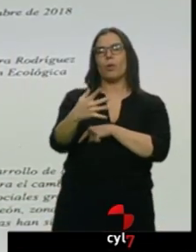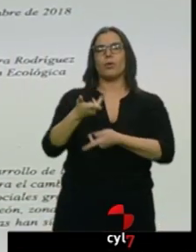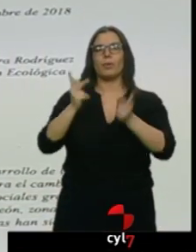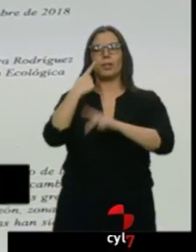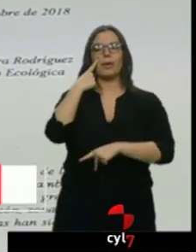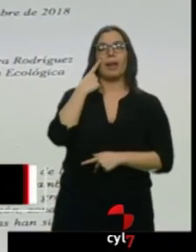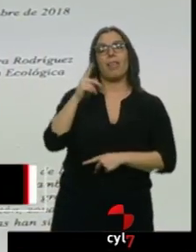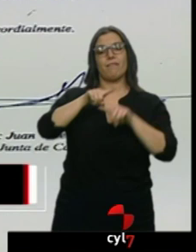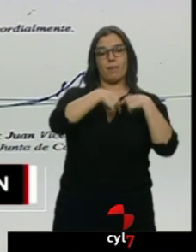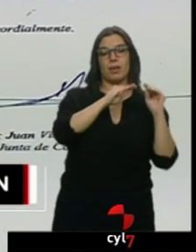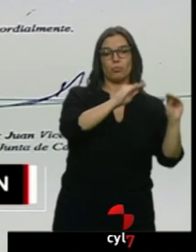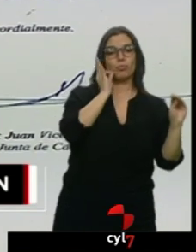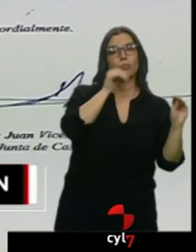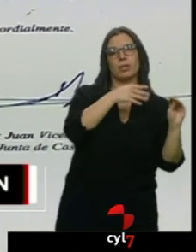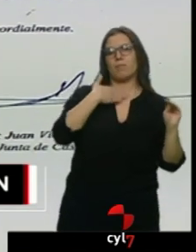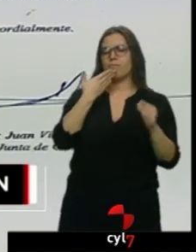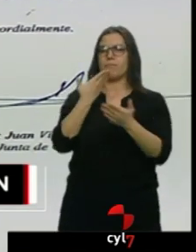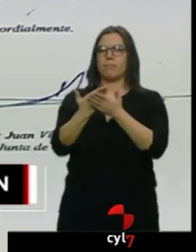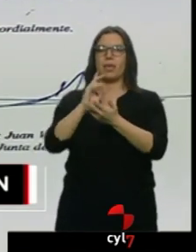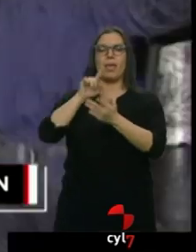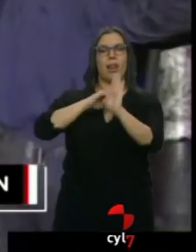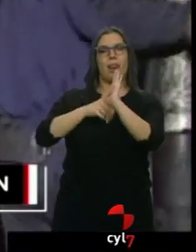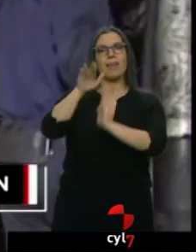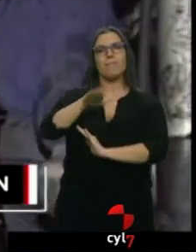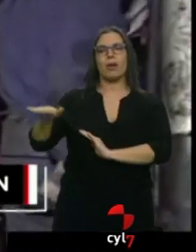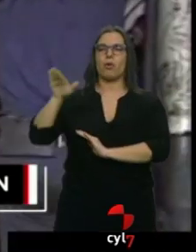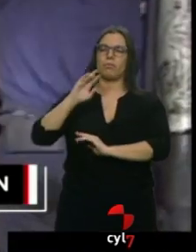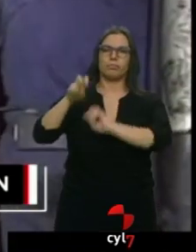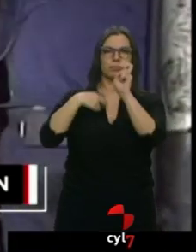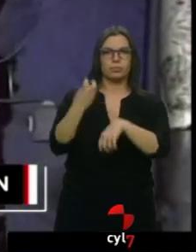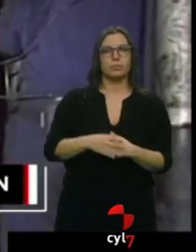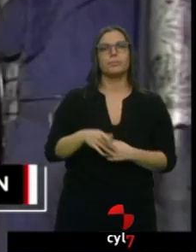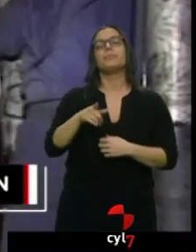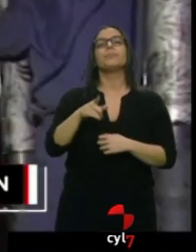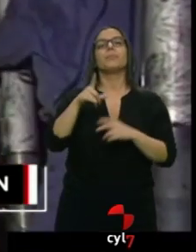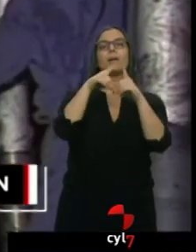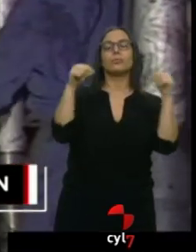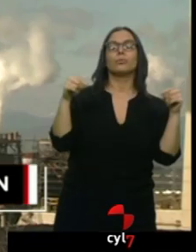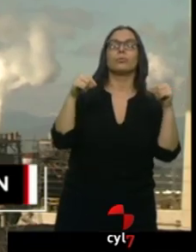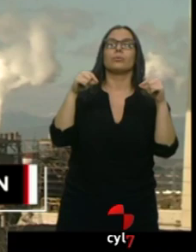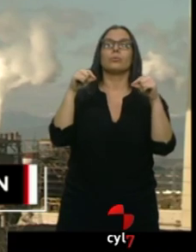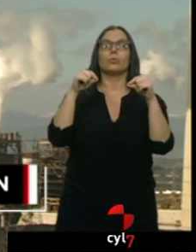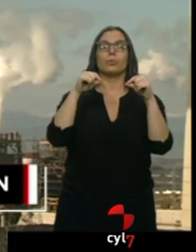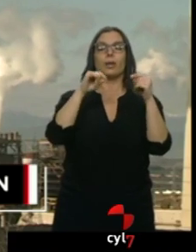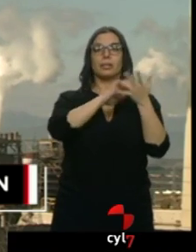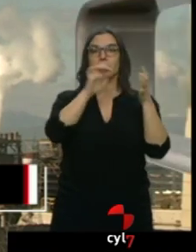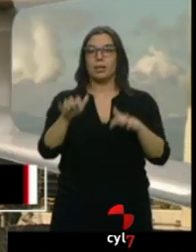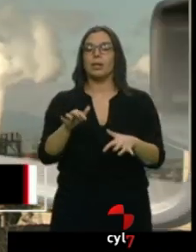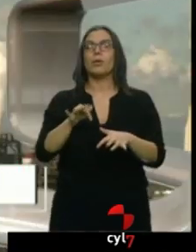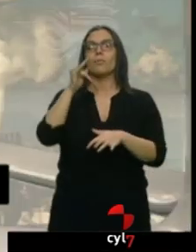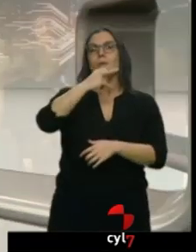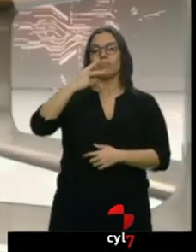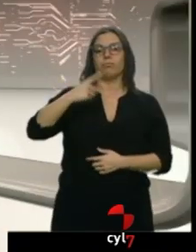Asturias, Aragón y Castilla y León hacen frente común ante la ministra para exponer la situación límite de las zonas mineras. Piden garantías para el futuro.